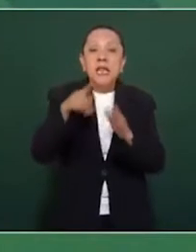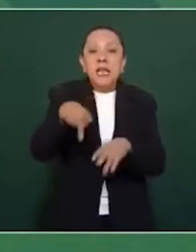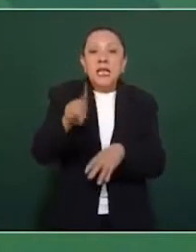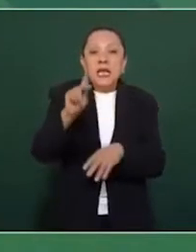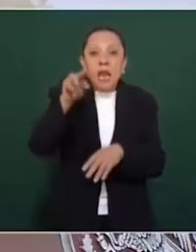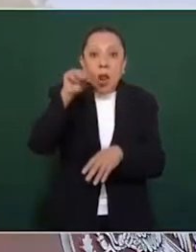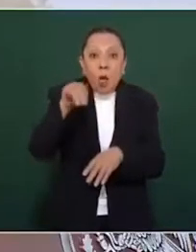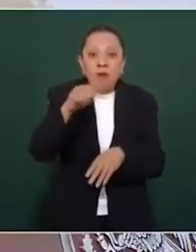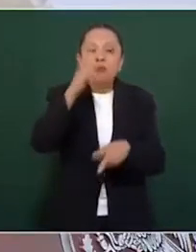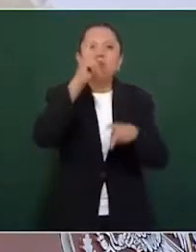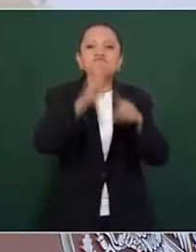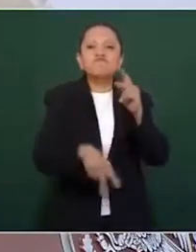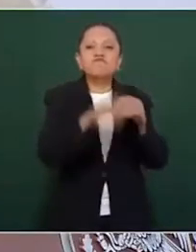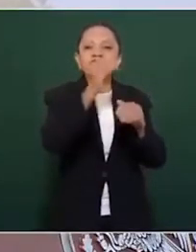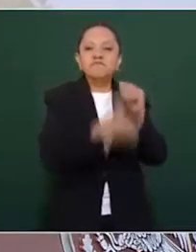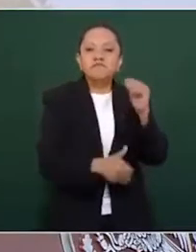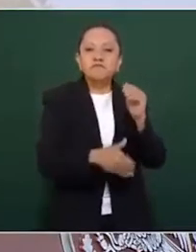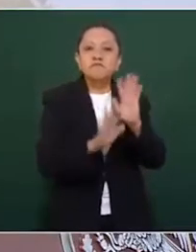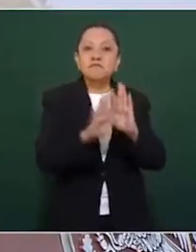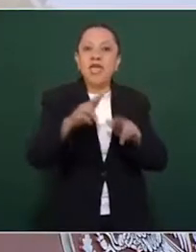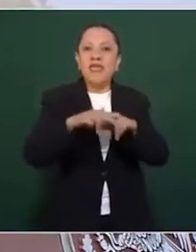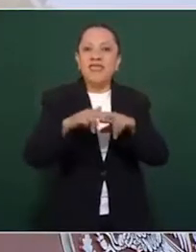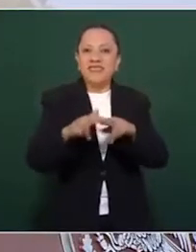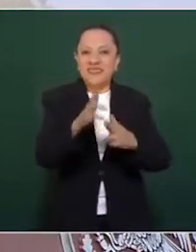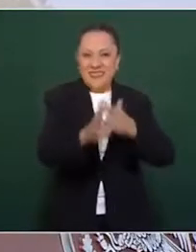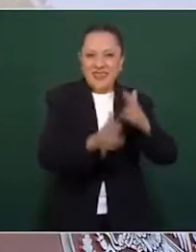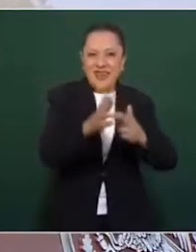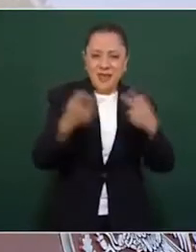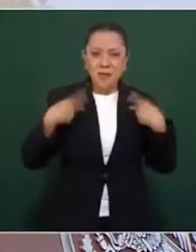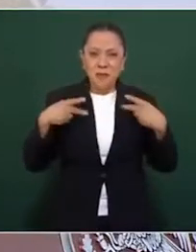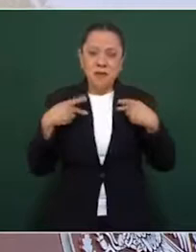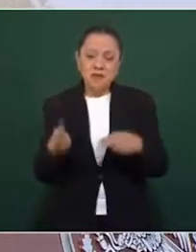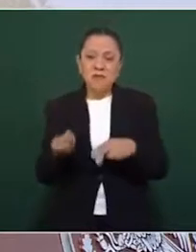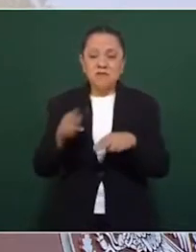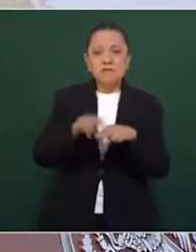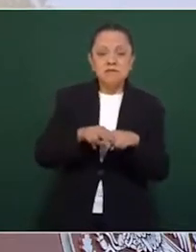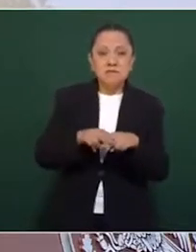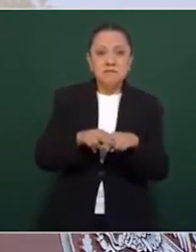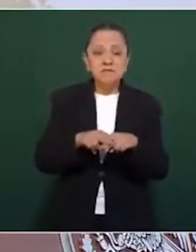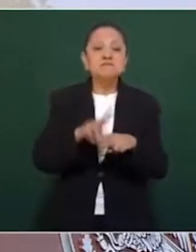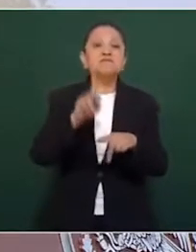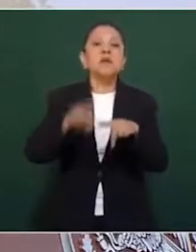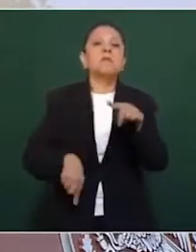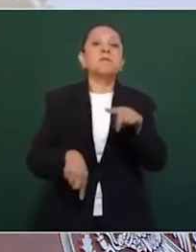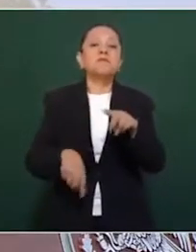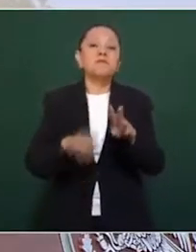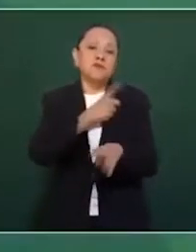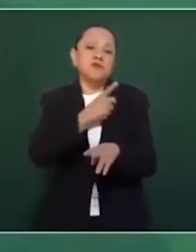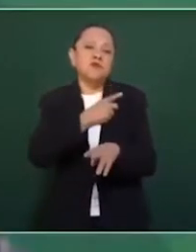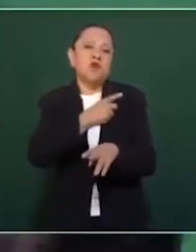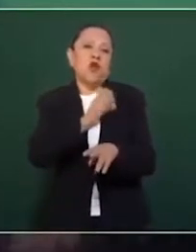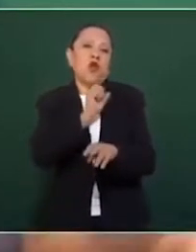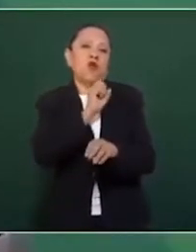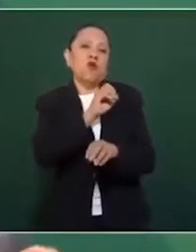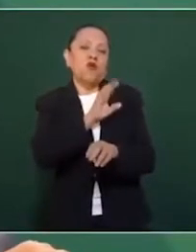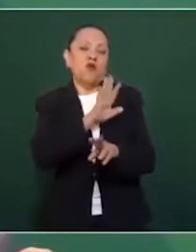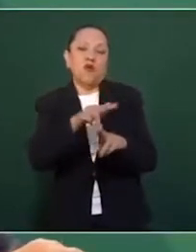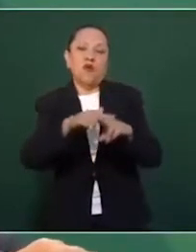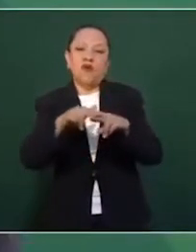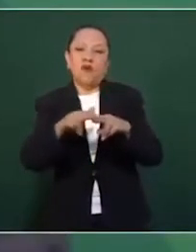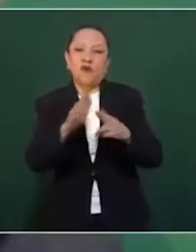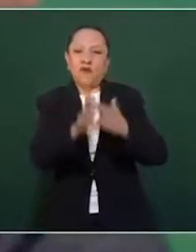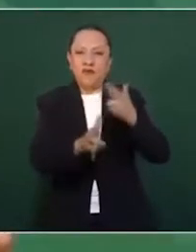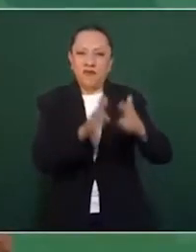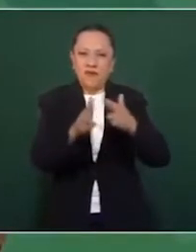con los trenes de pasajeros, nada más dejaron los trenes de carga. Y Cedillo les entrega